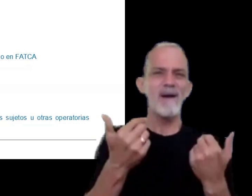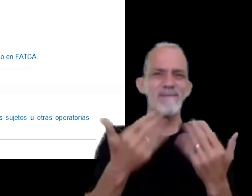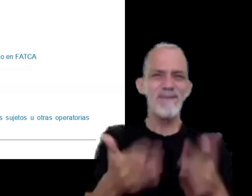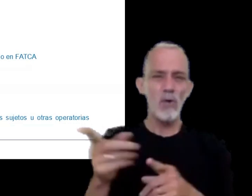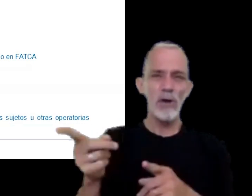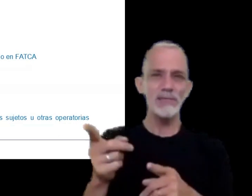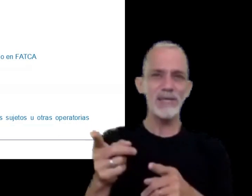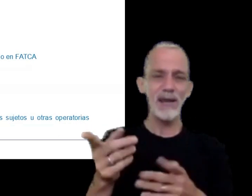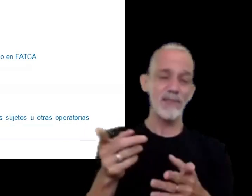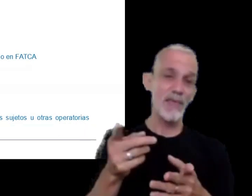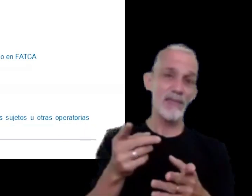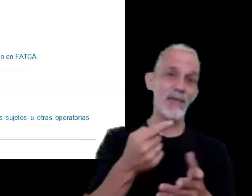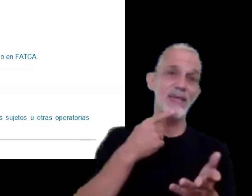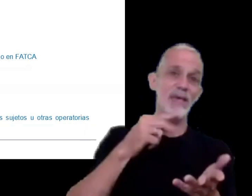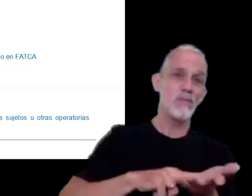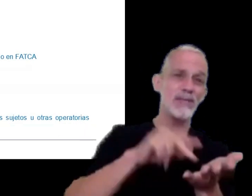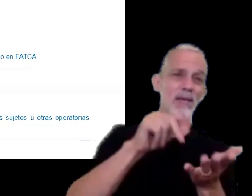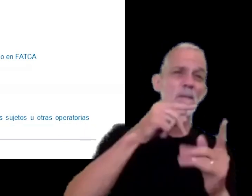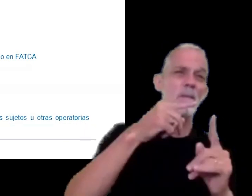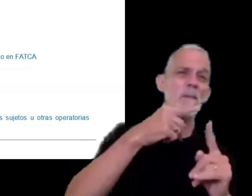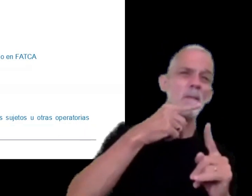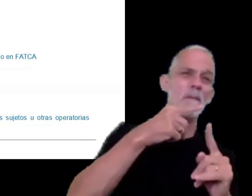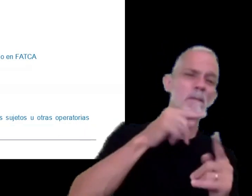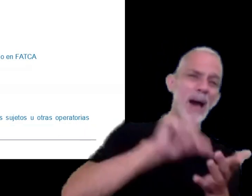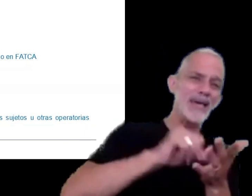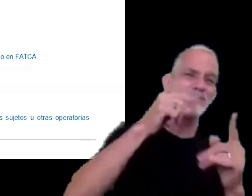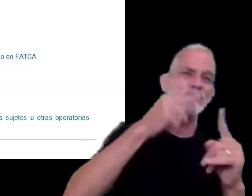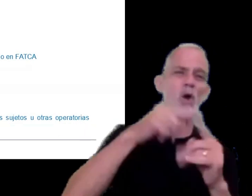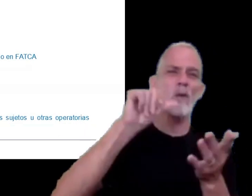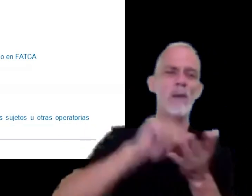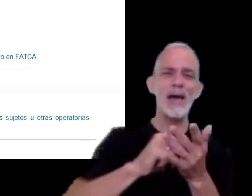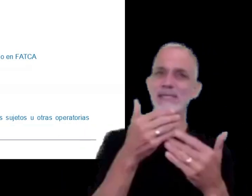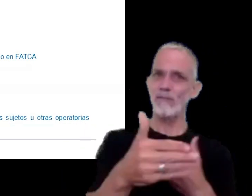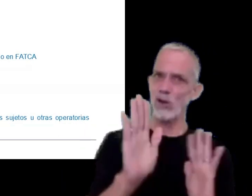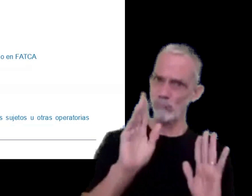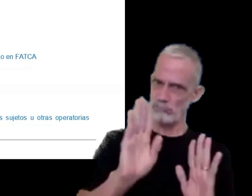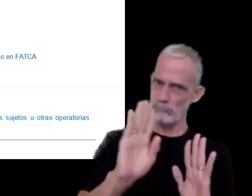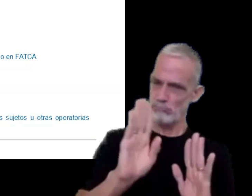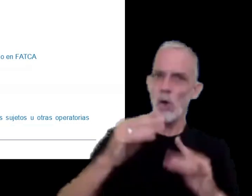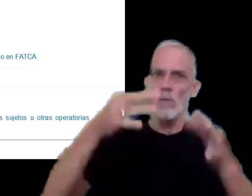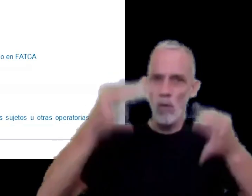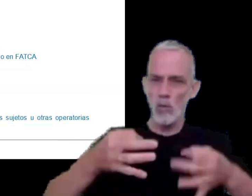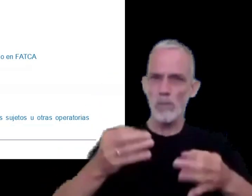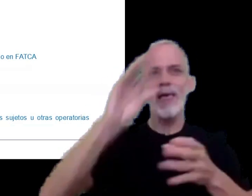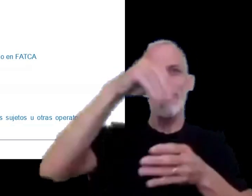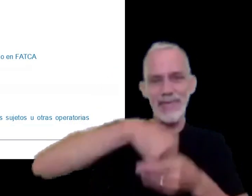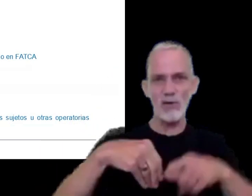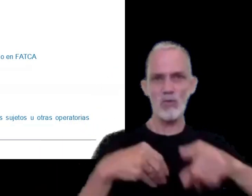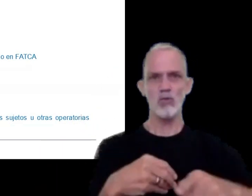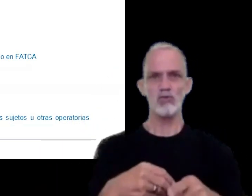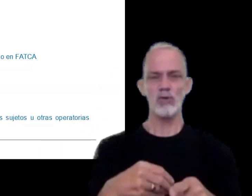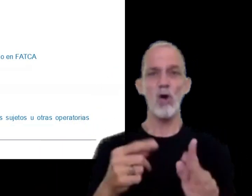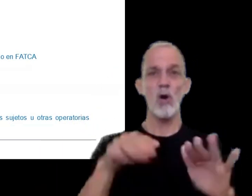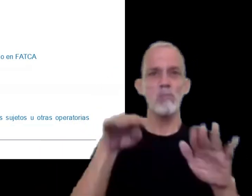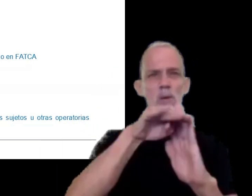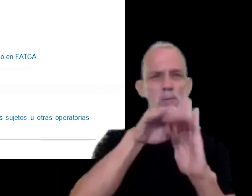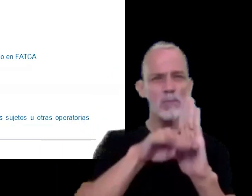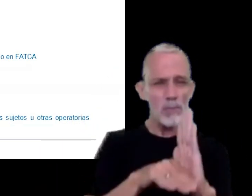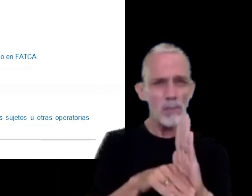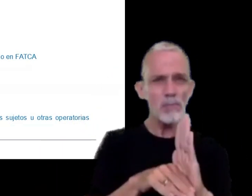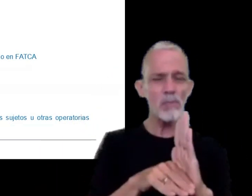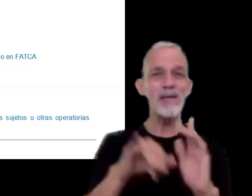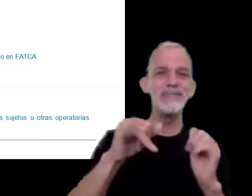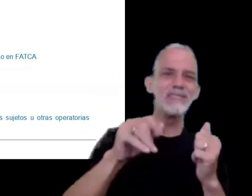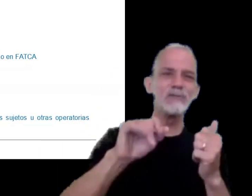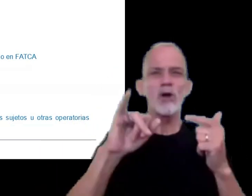fuera del informe país por país o distintas operaciones o circunstancias que